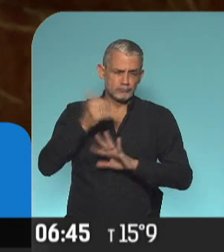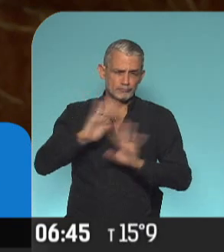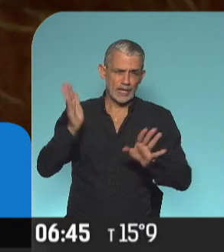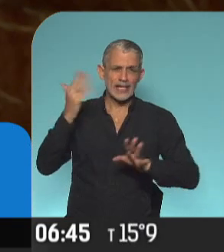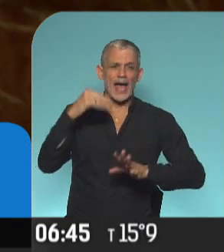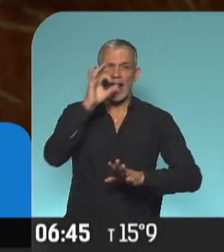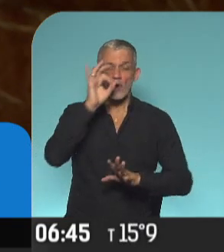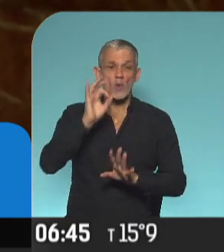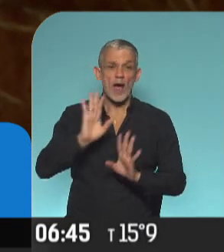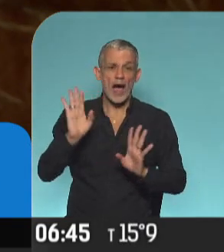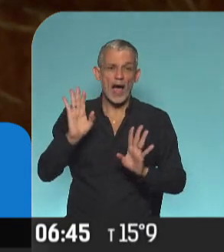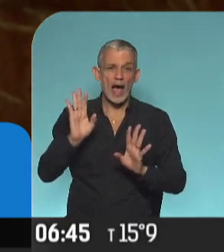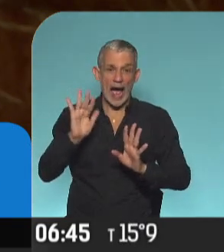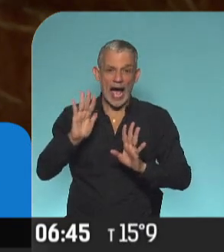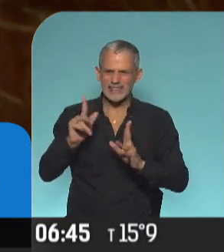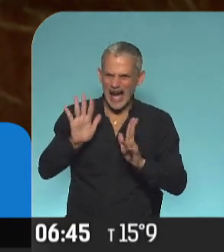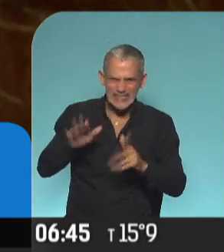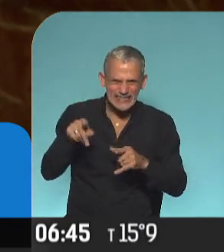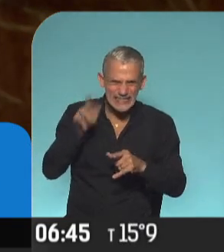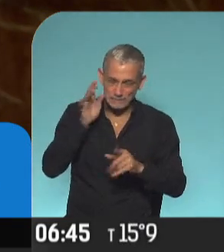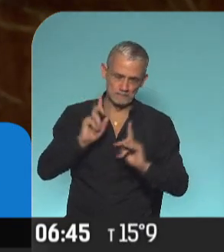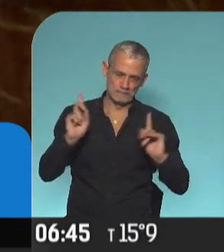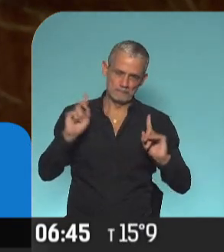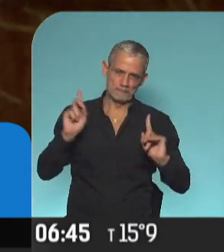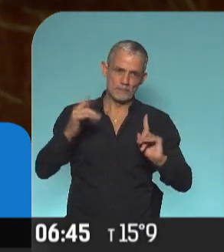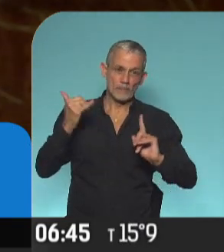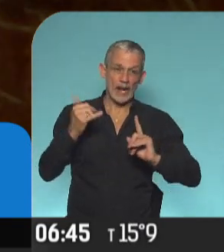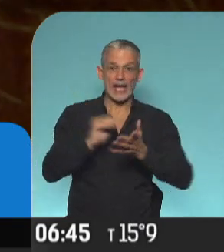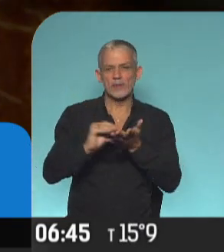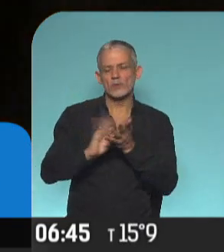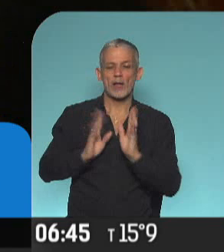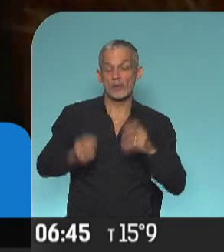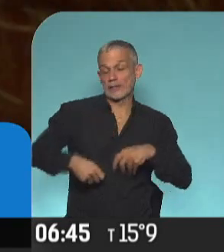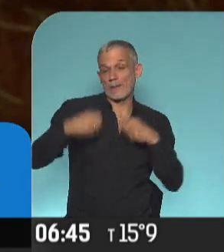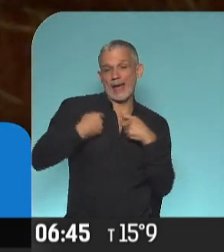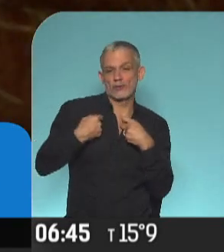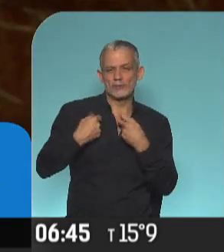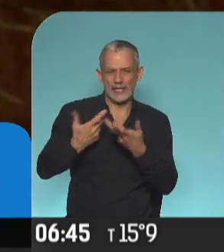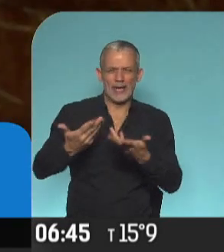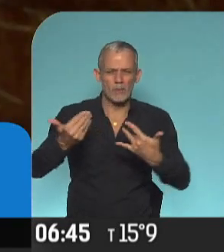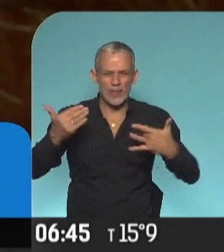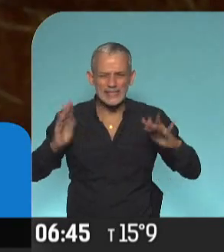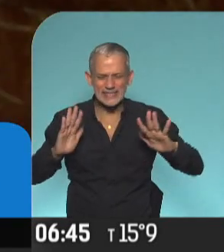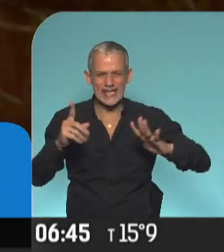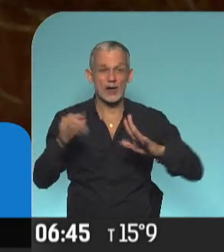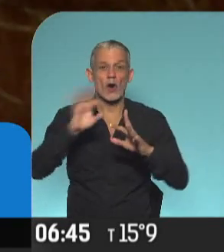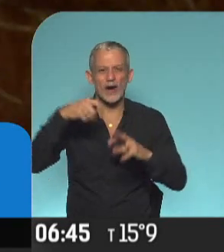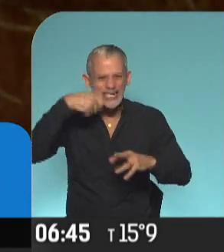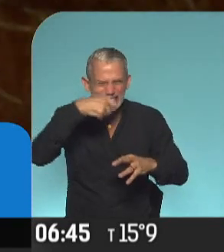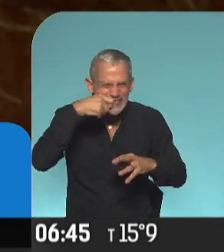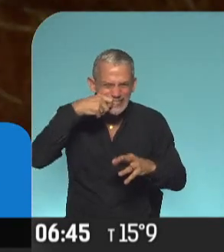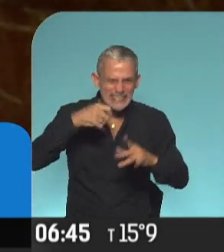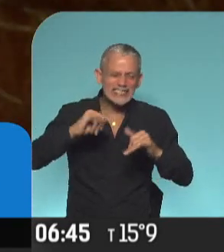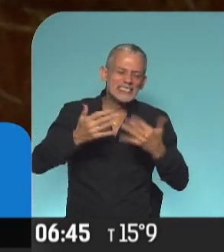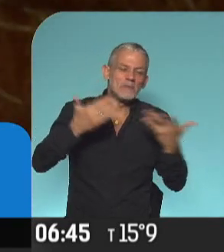nunca fueron de este tipo, si hay algún diputado tapándose, otro diputado lavándose los dientes, pero